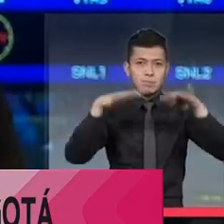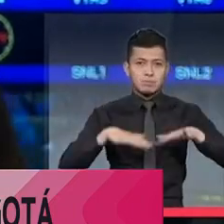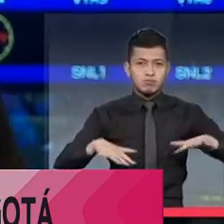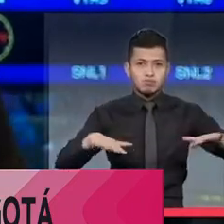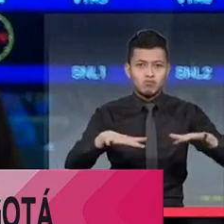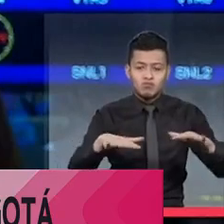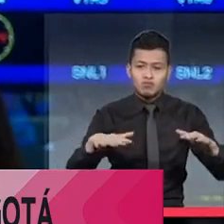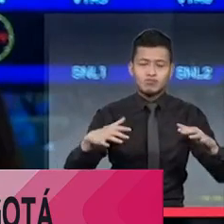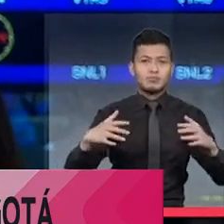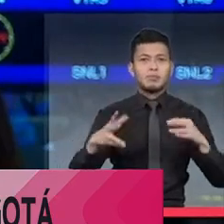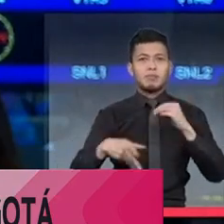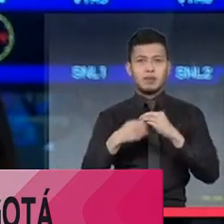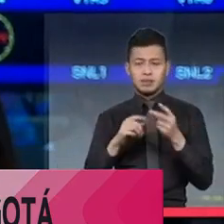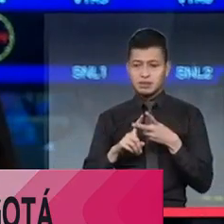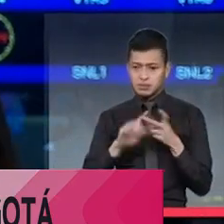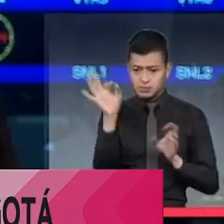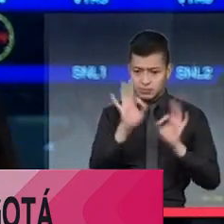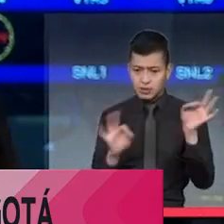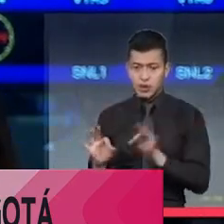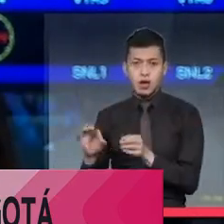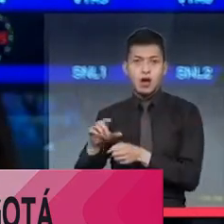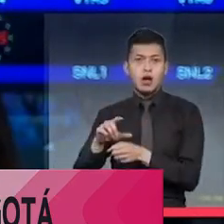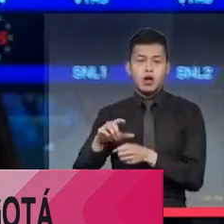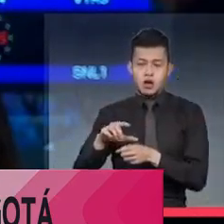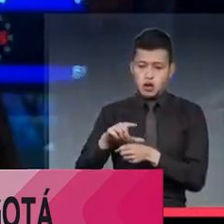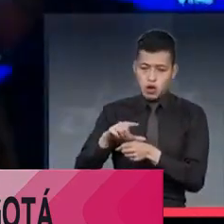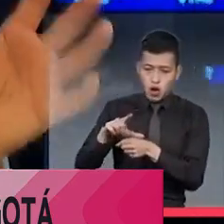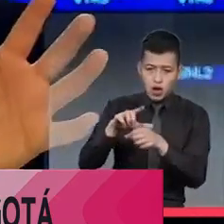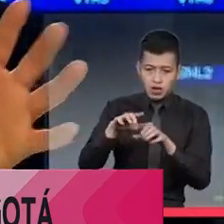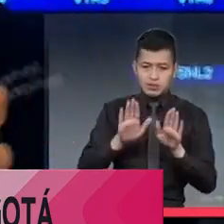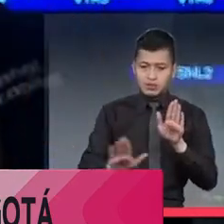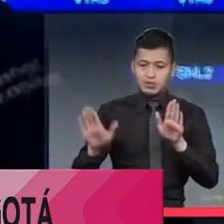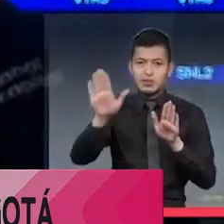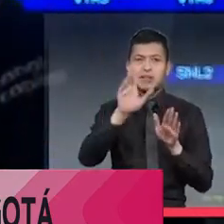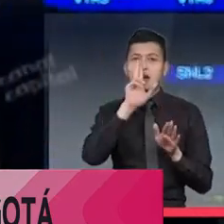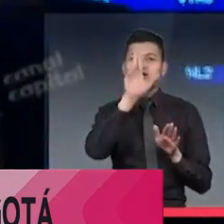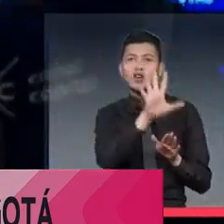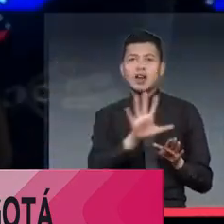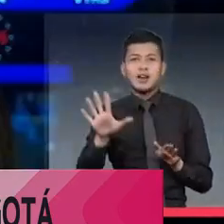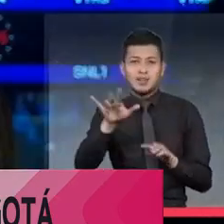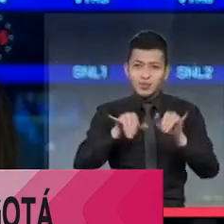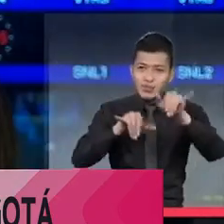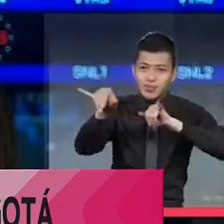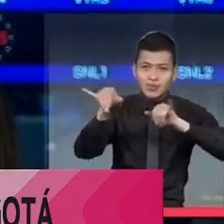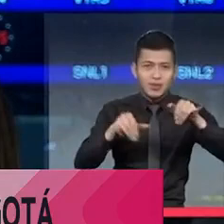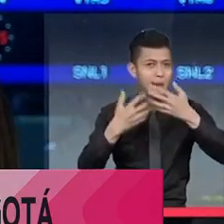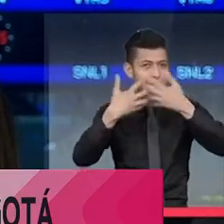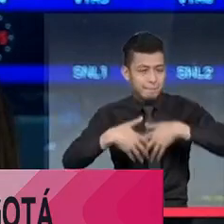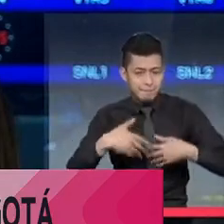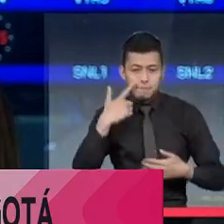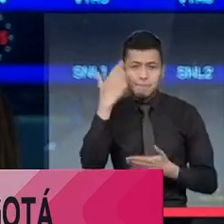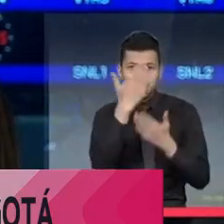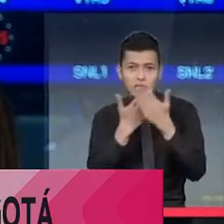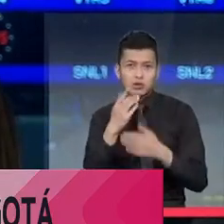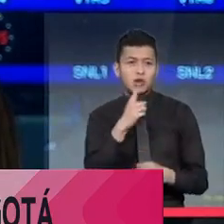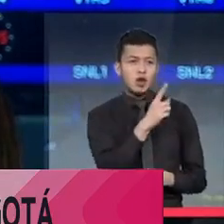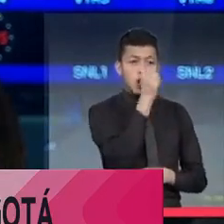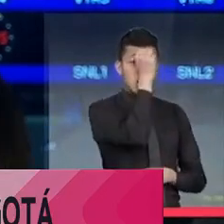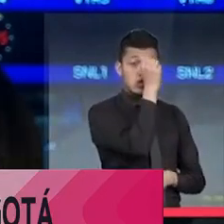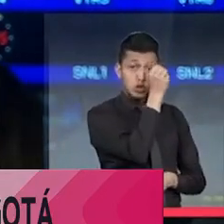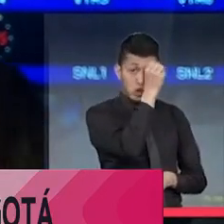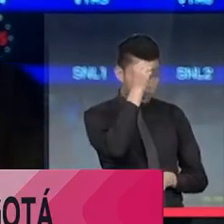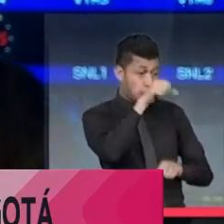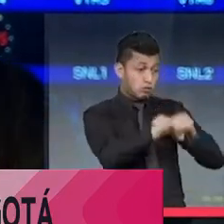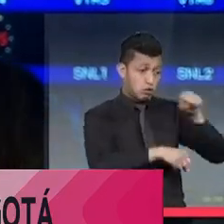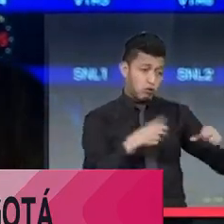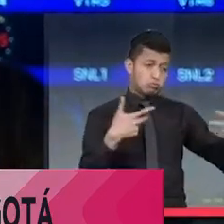operación local y nacional del aeropuerto por días en unos vuelos, más un domingo ciclovía, un domingo parques, un